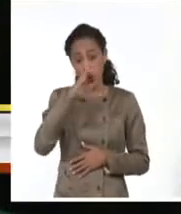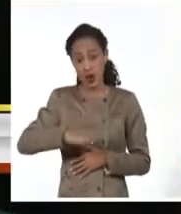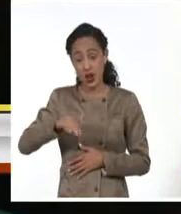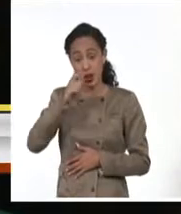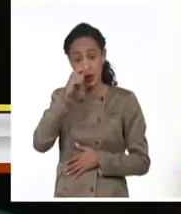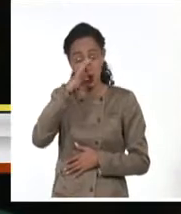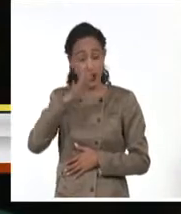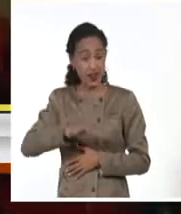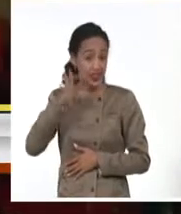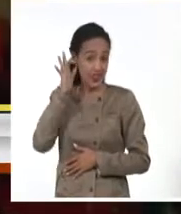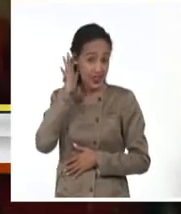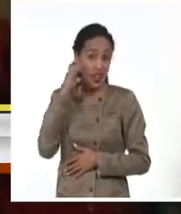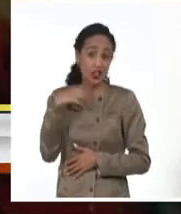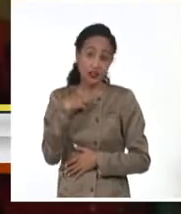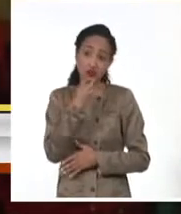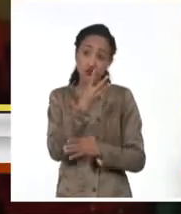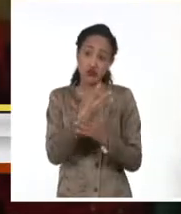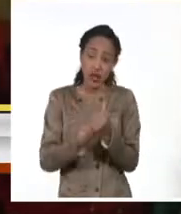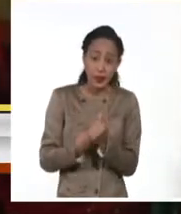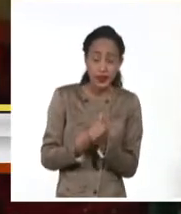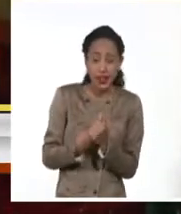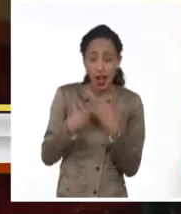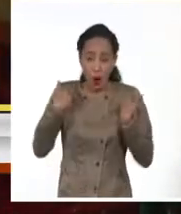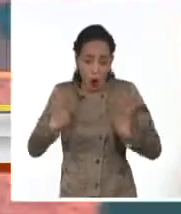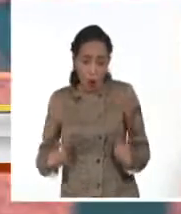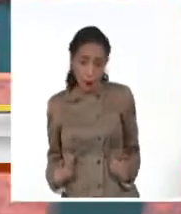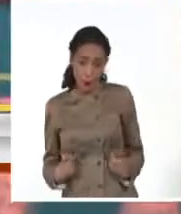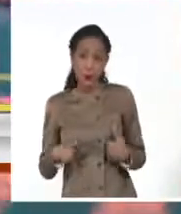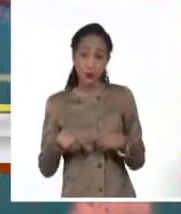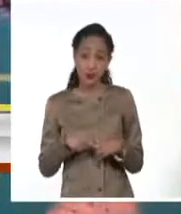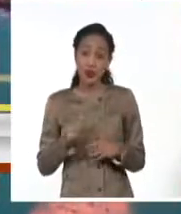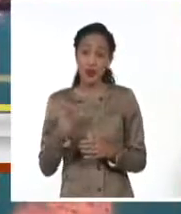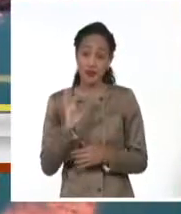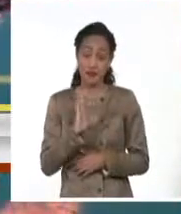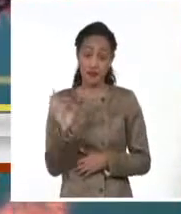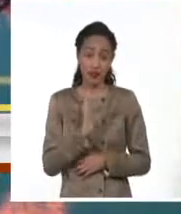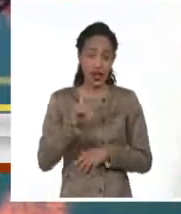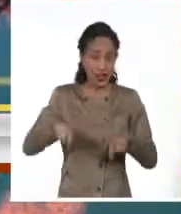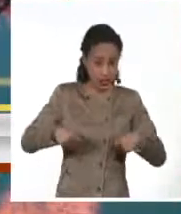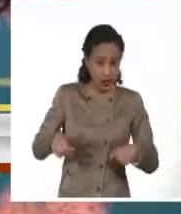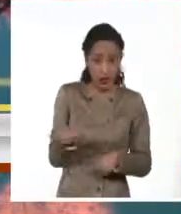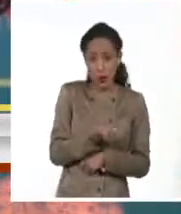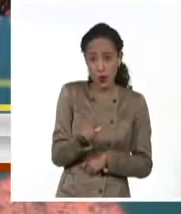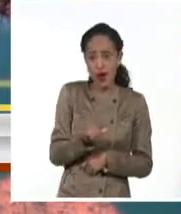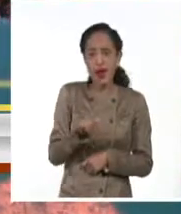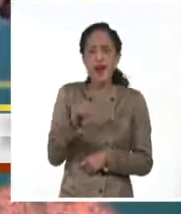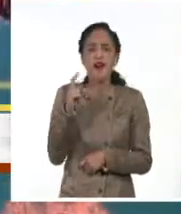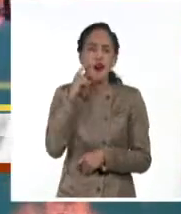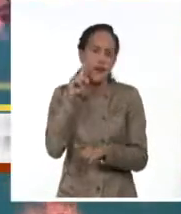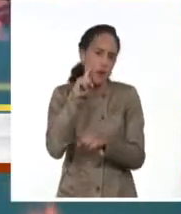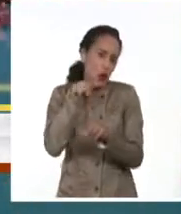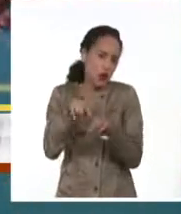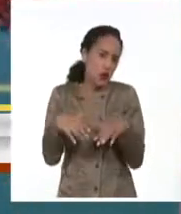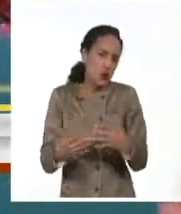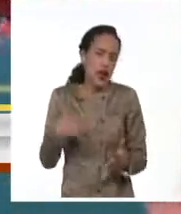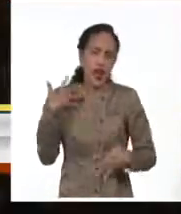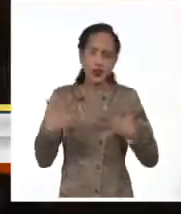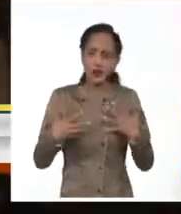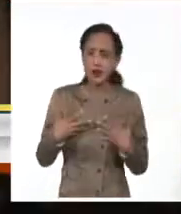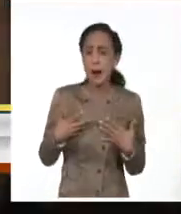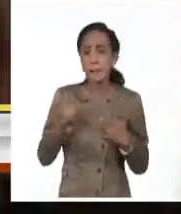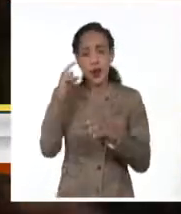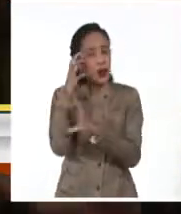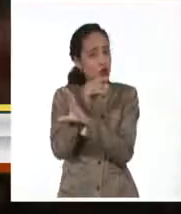con discapacidad físico-motoras. La fiesta fue en honor de los científicos y trabajadores de la salud.